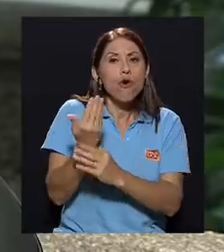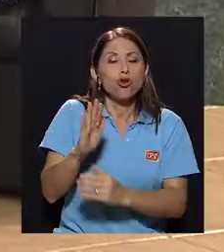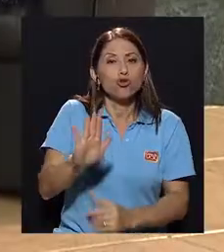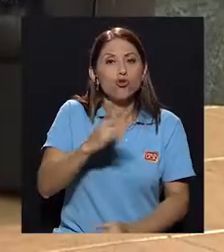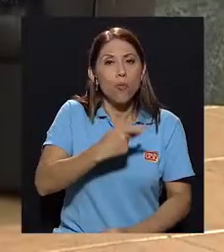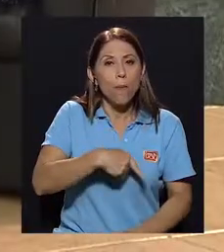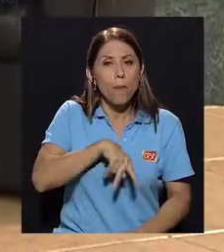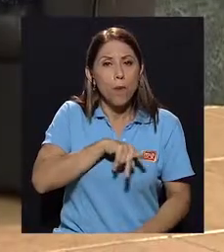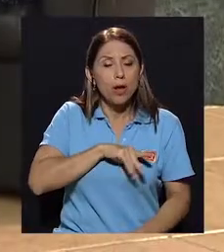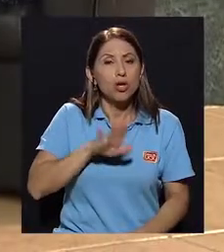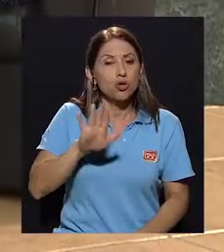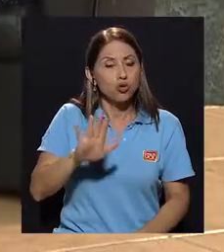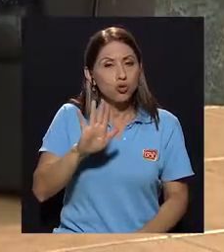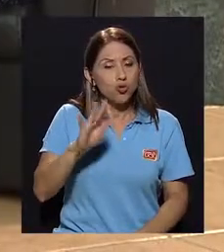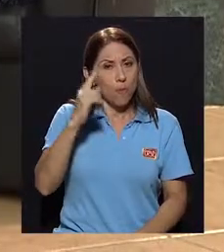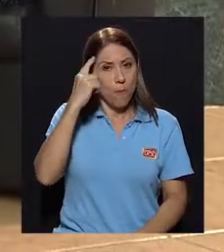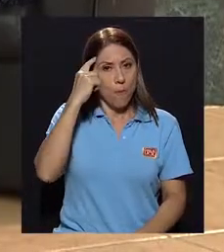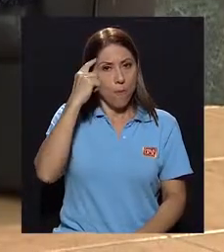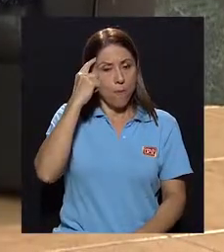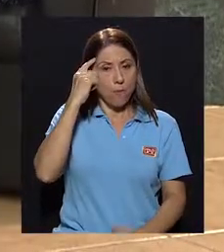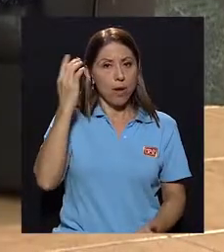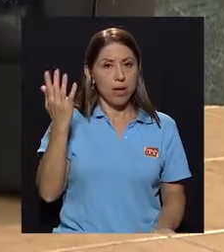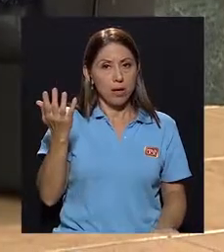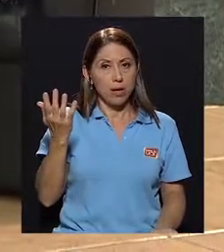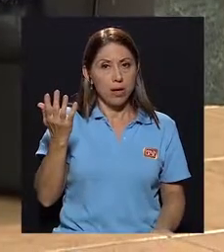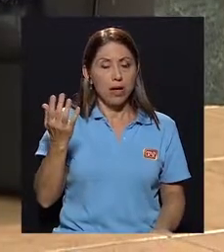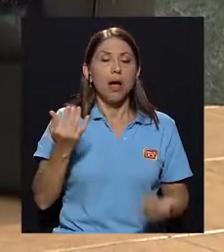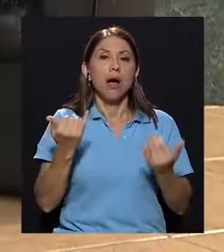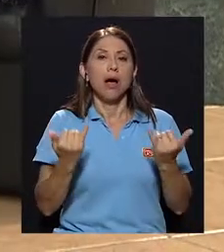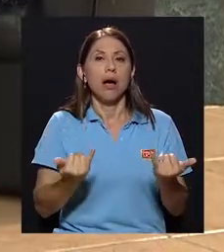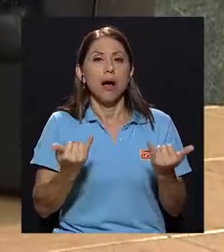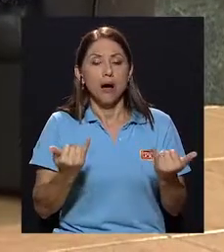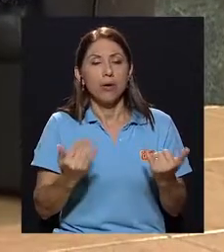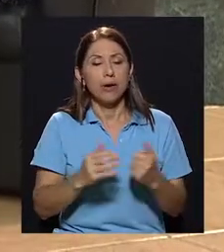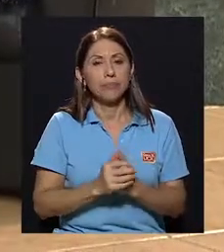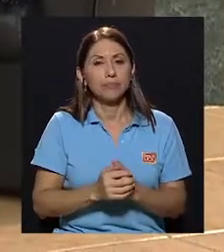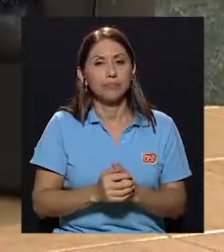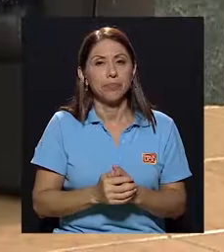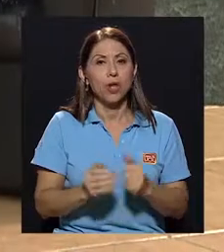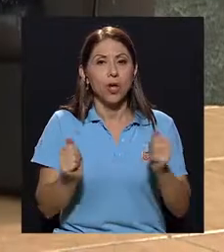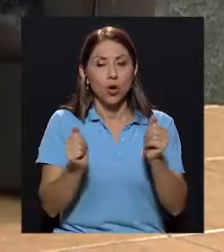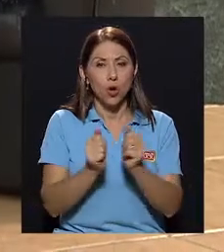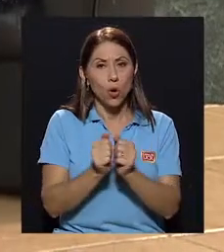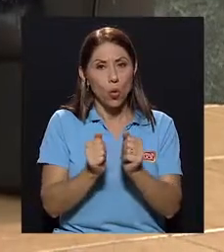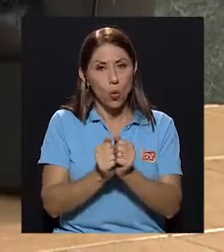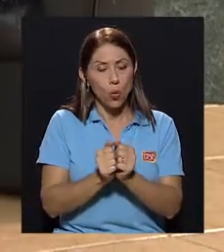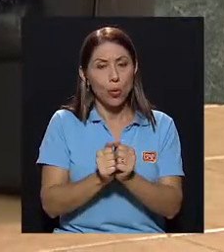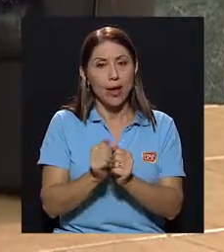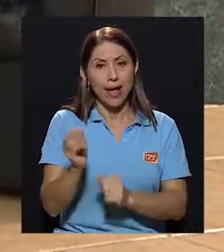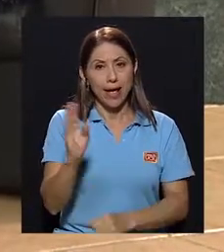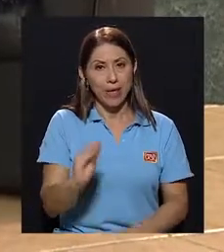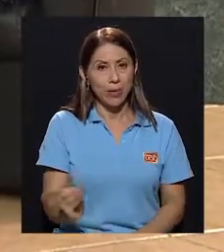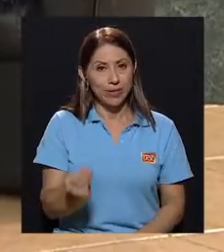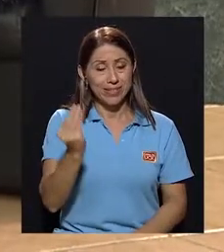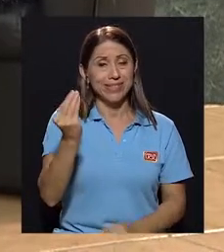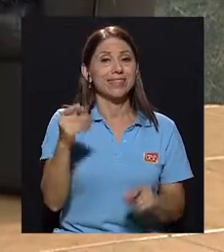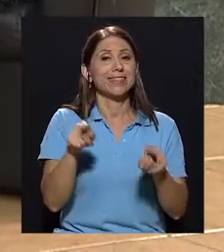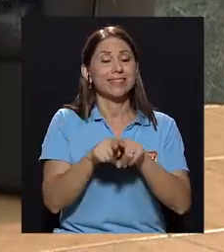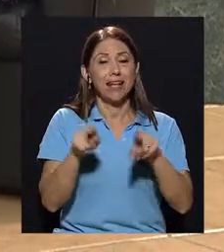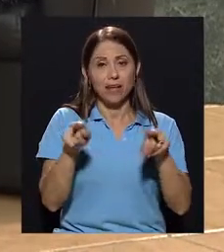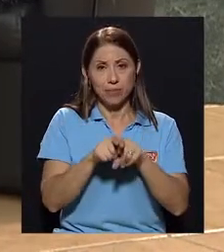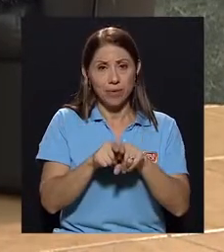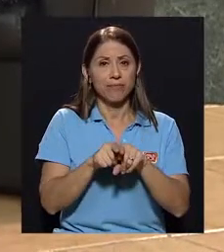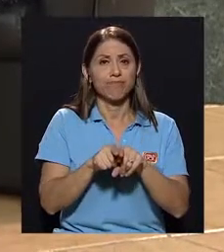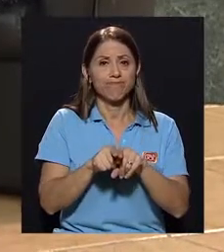estructura psíquica, su mentalidad. Ahora, con los adolescentes también